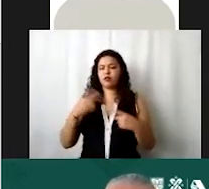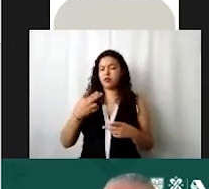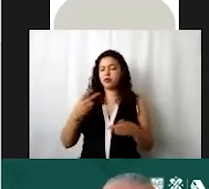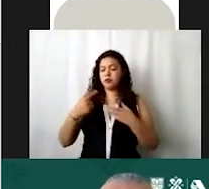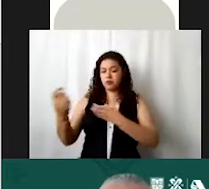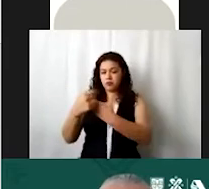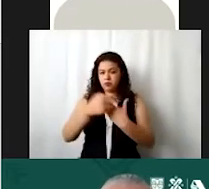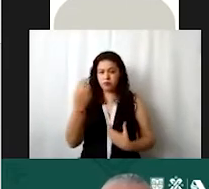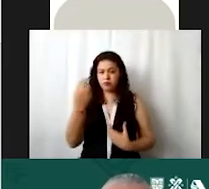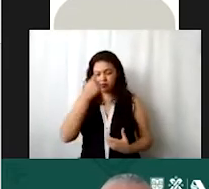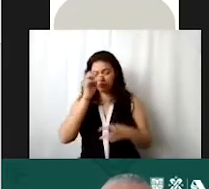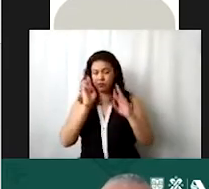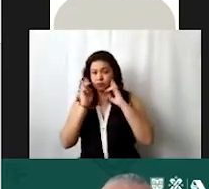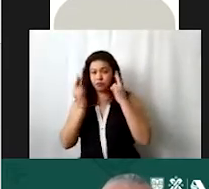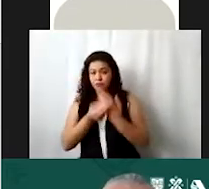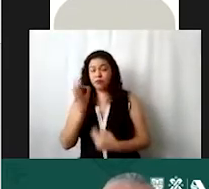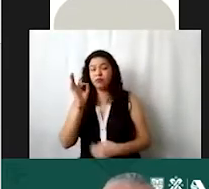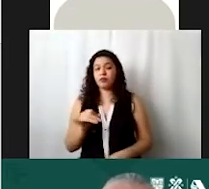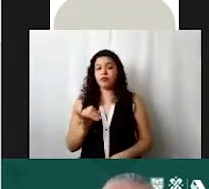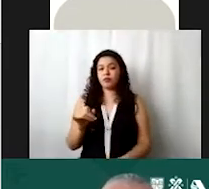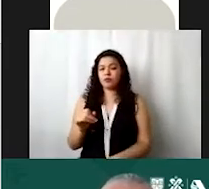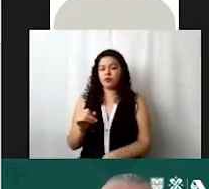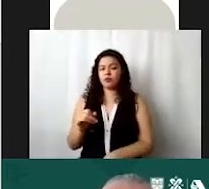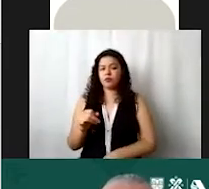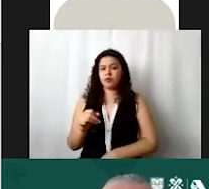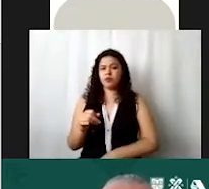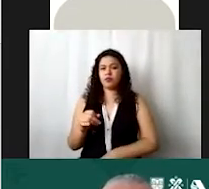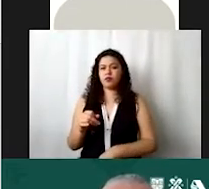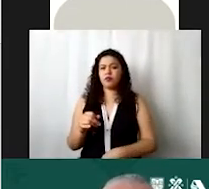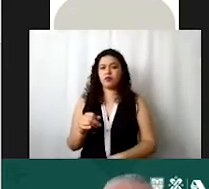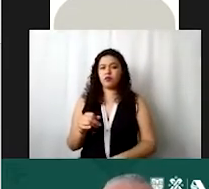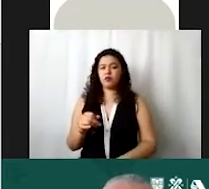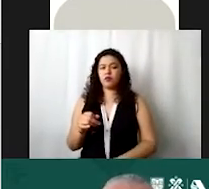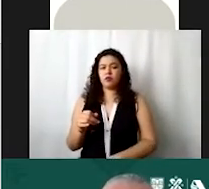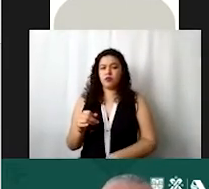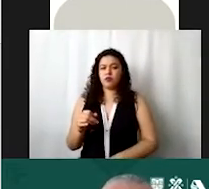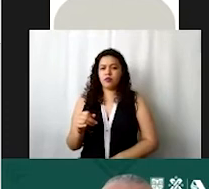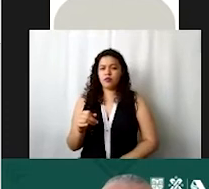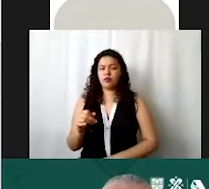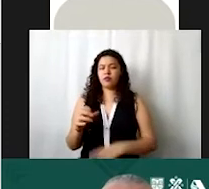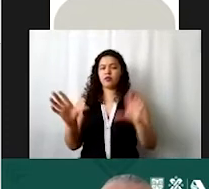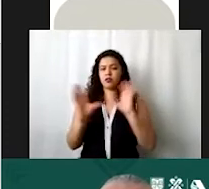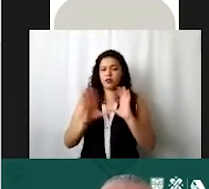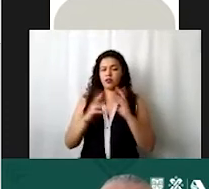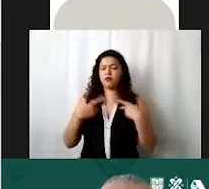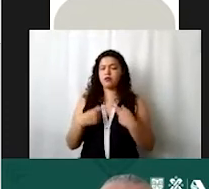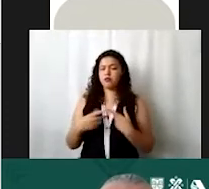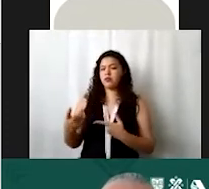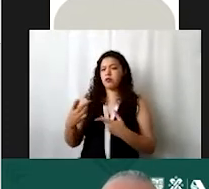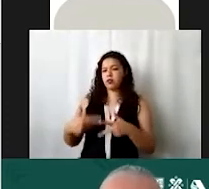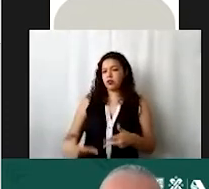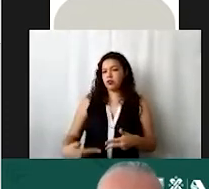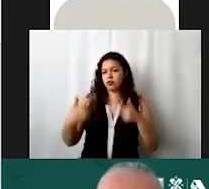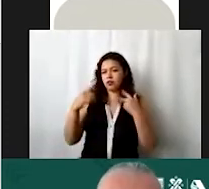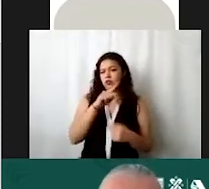la sesión harán una certificación ahorita la vamos a ver más adelante de quienes están en la plataforma Zoom